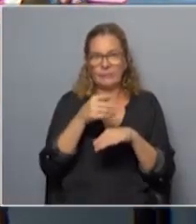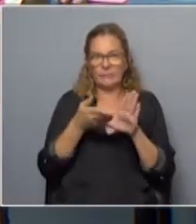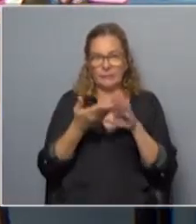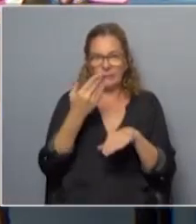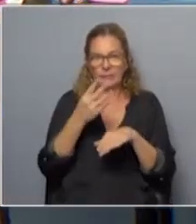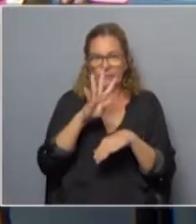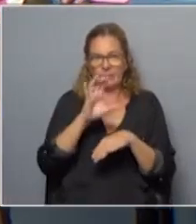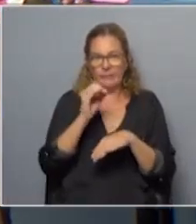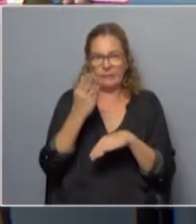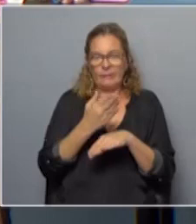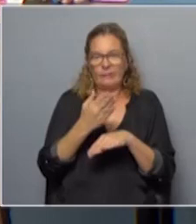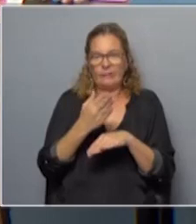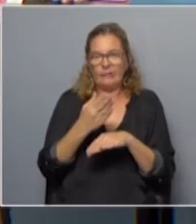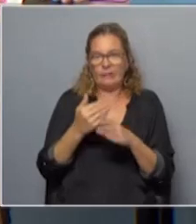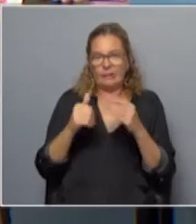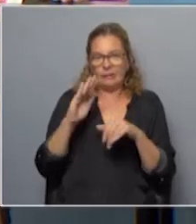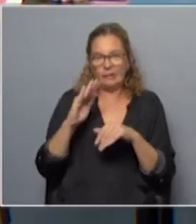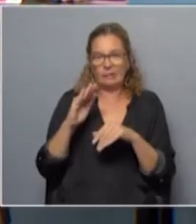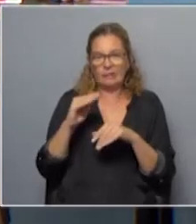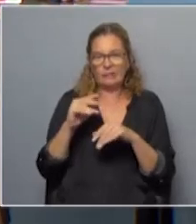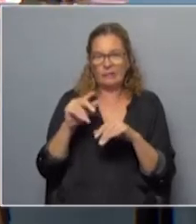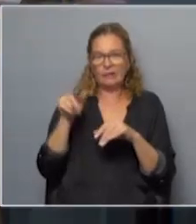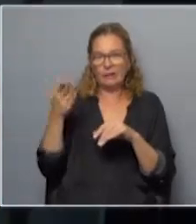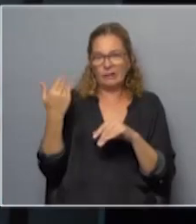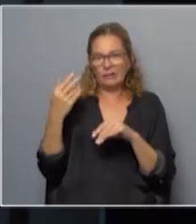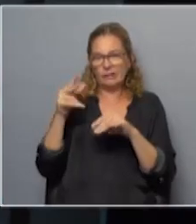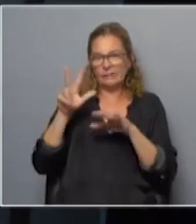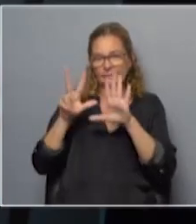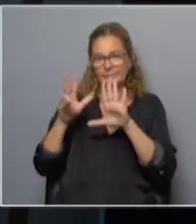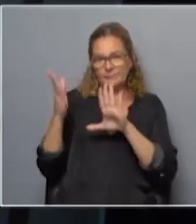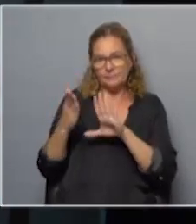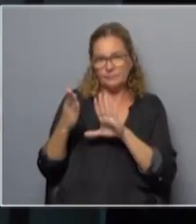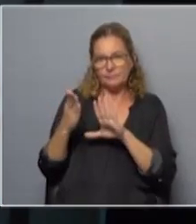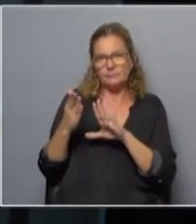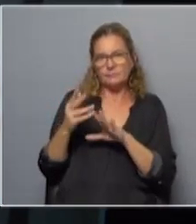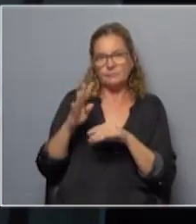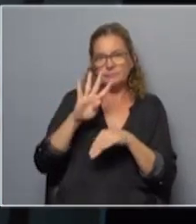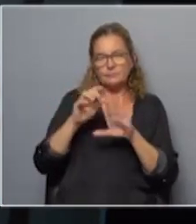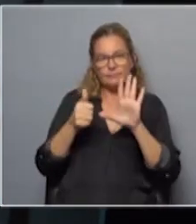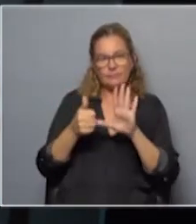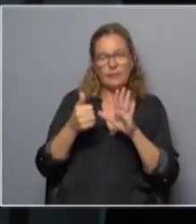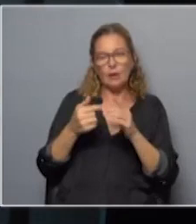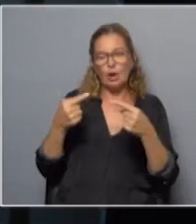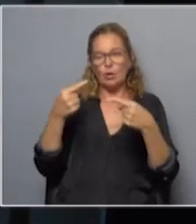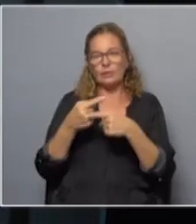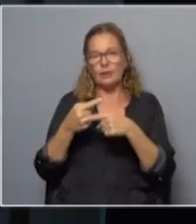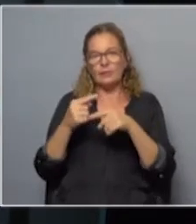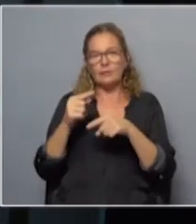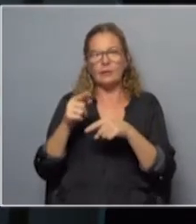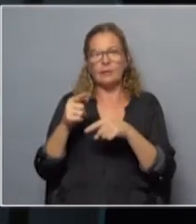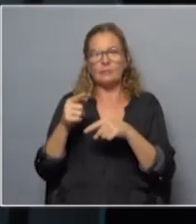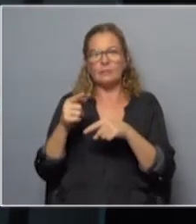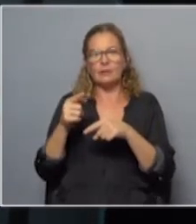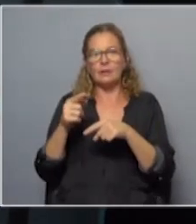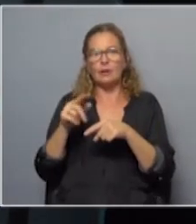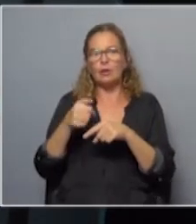altísimo más del 40% en esa primera etapa eran 8 puntos 46 a 38% claro a favor del sí y la otra